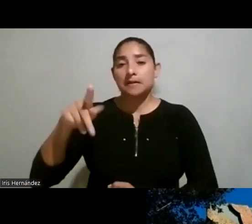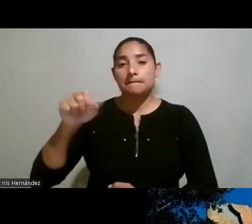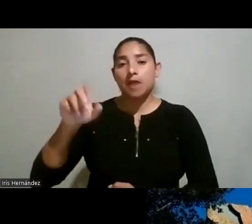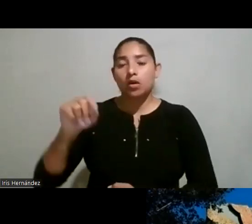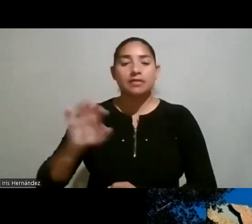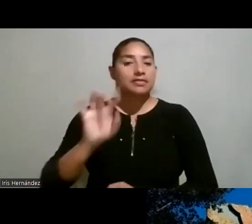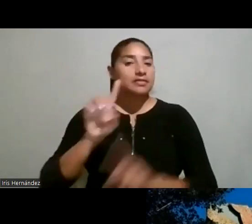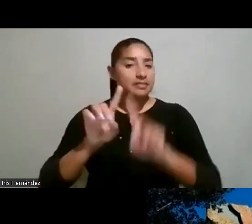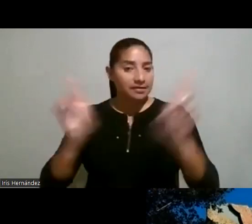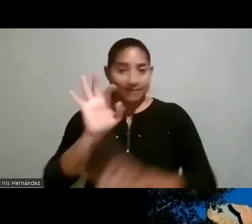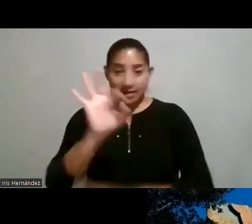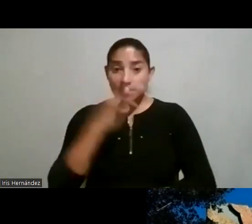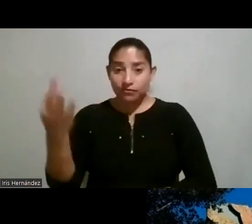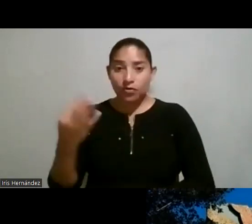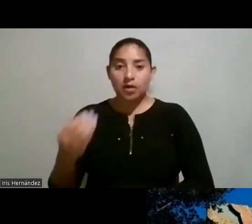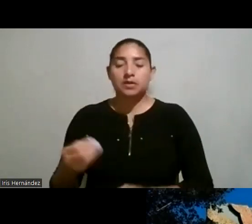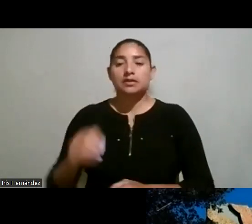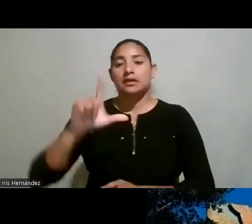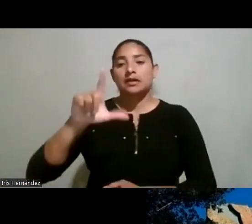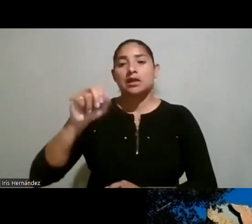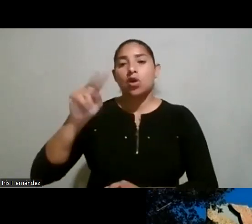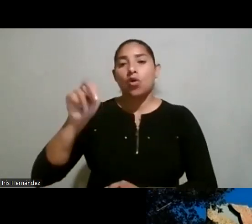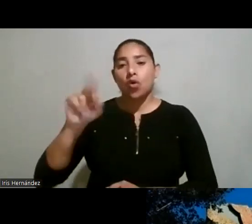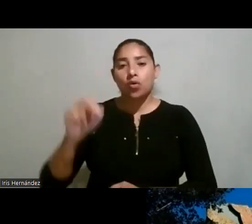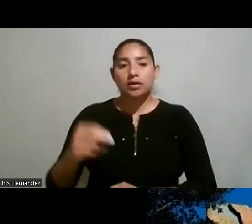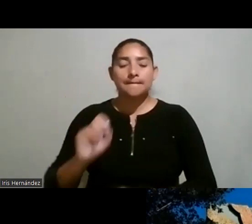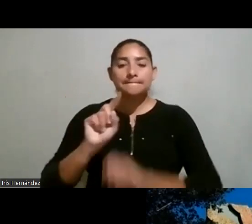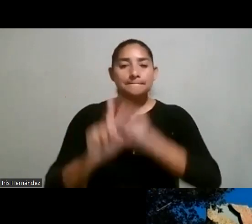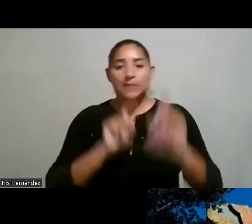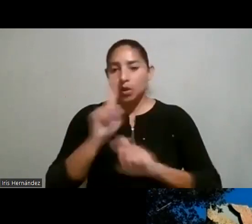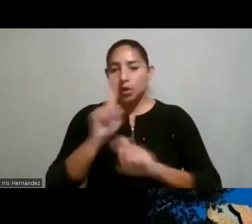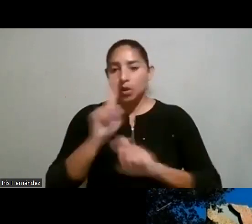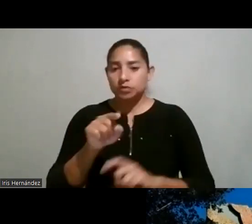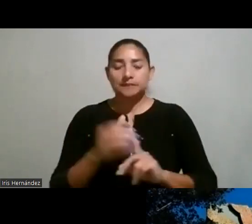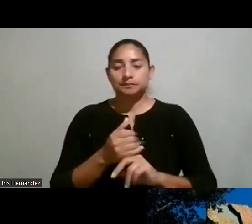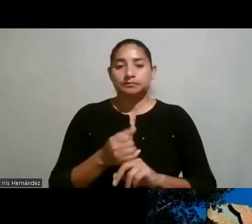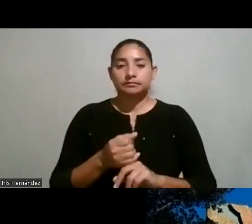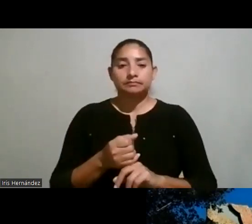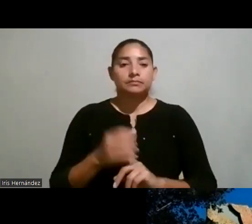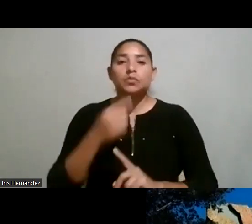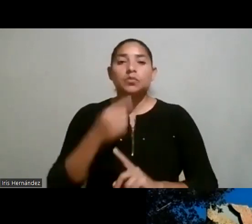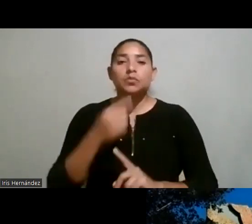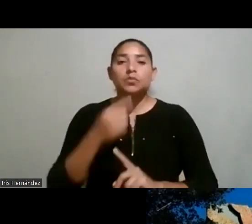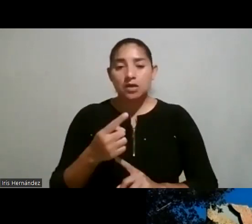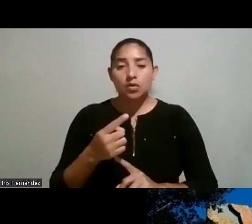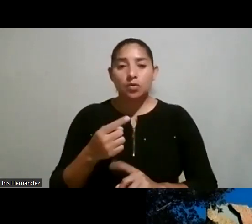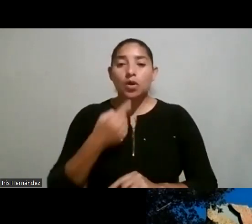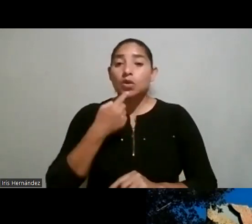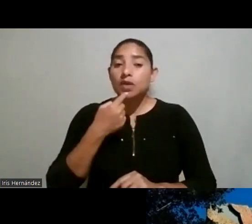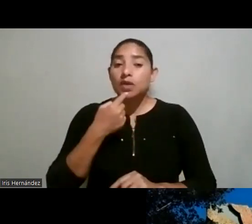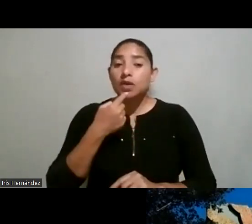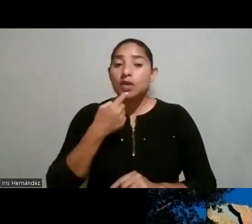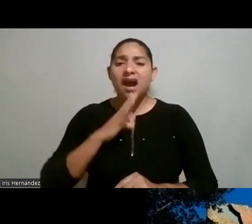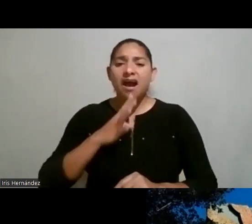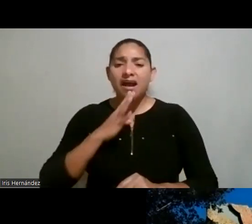de muchas formas doña Leonora nada más antes de terminar me han hecho alguna consultita porque escucharon que cuando la presenté hablé